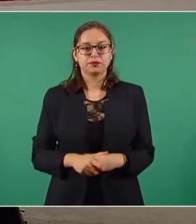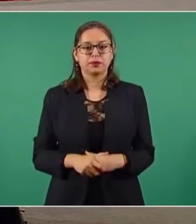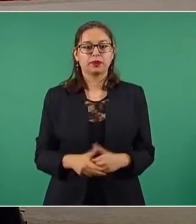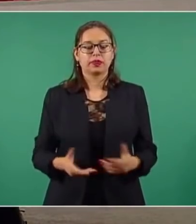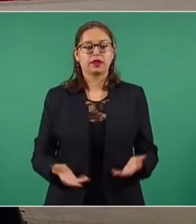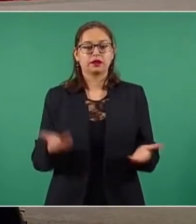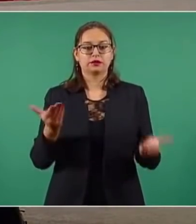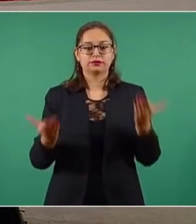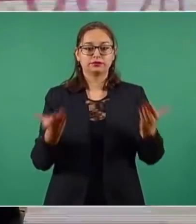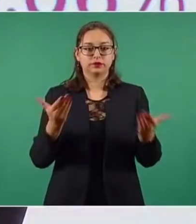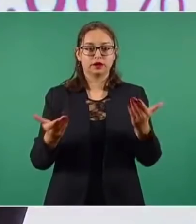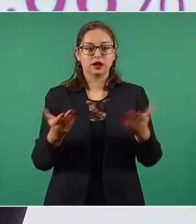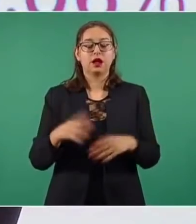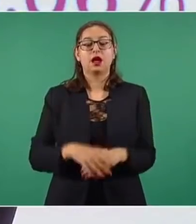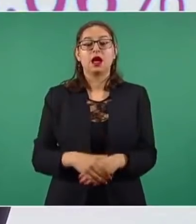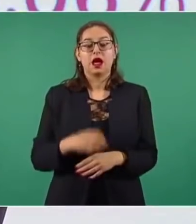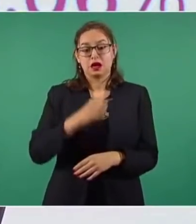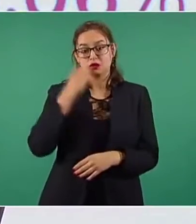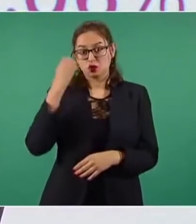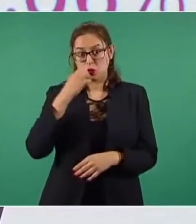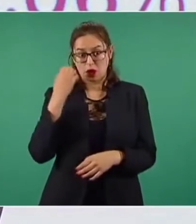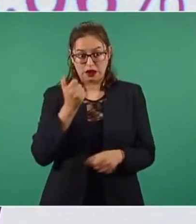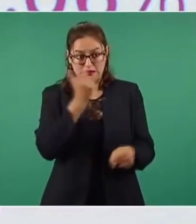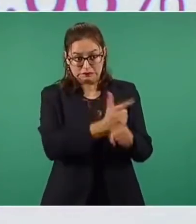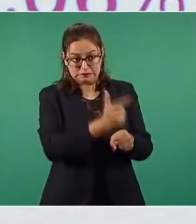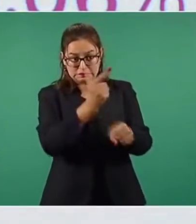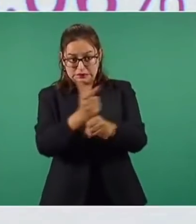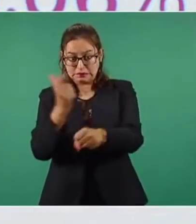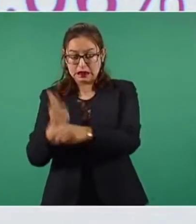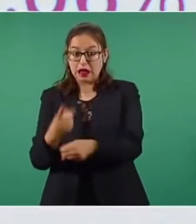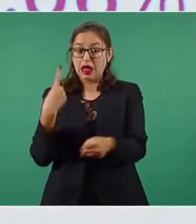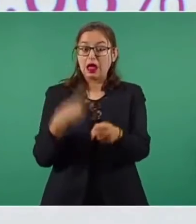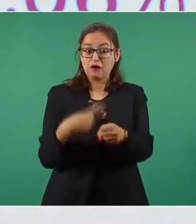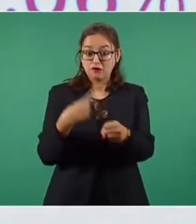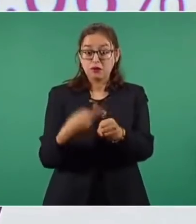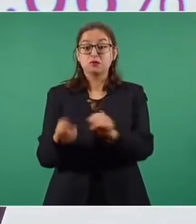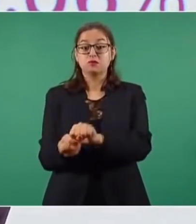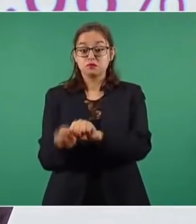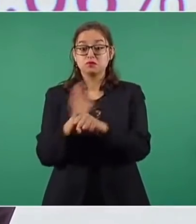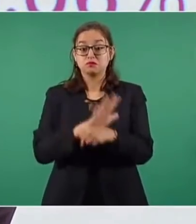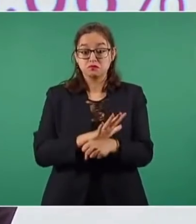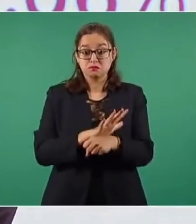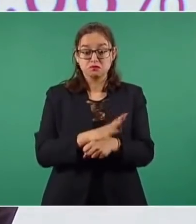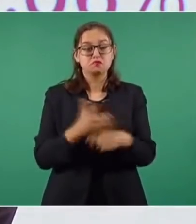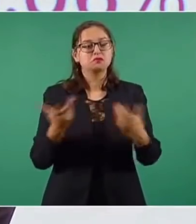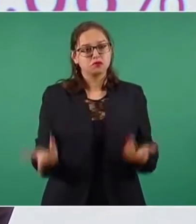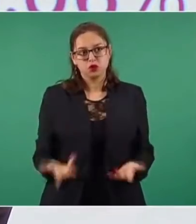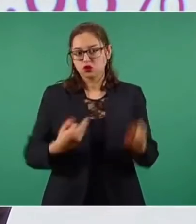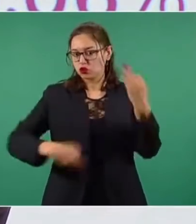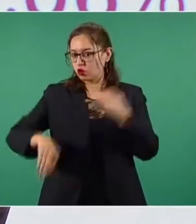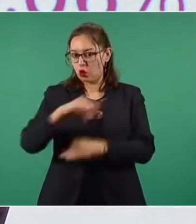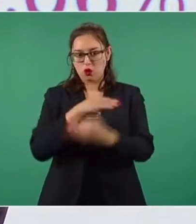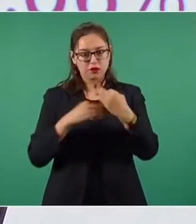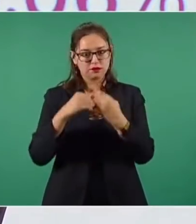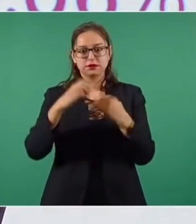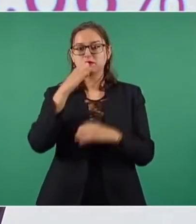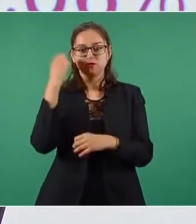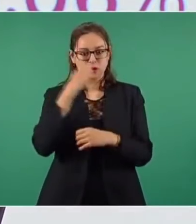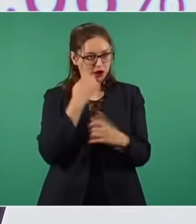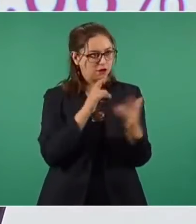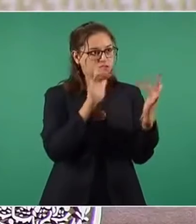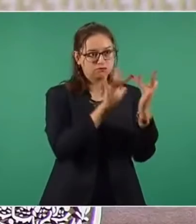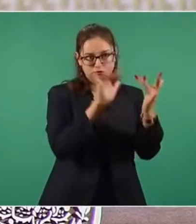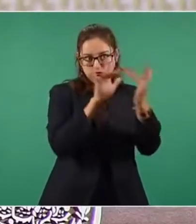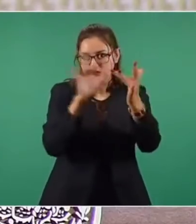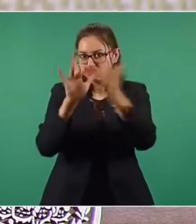un porcentaje de las escuelas en las que se han detectado casos COVID, que efectivamente se ha tenido una buena comunicación de manera permanente